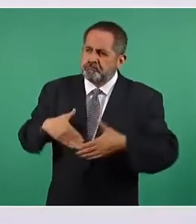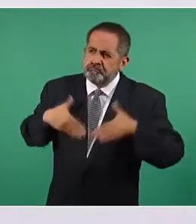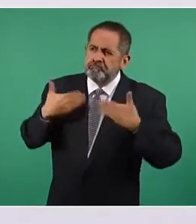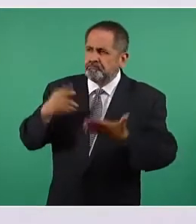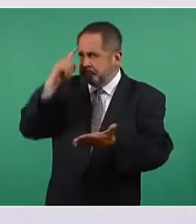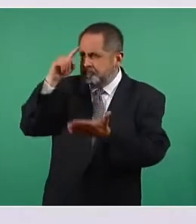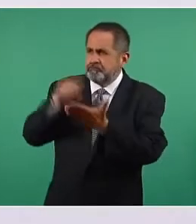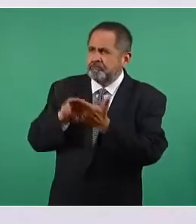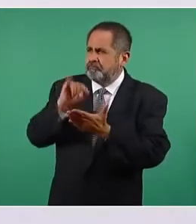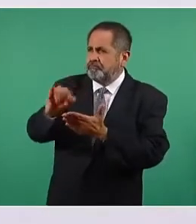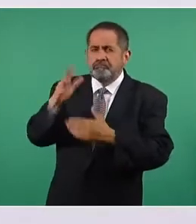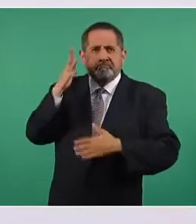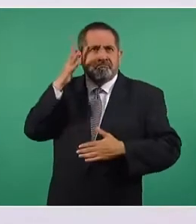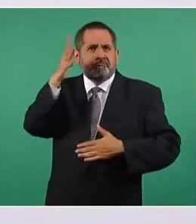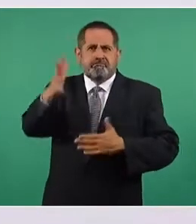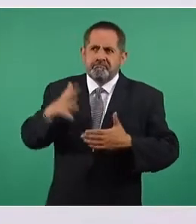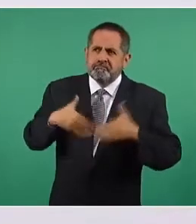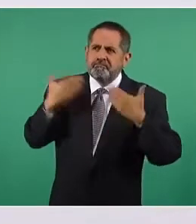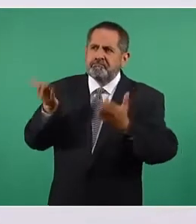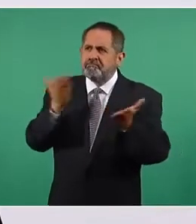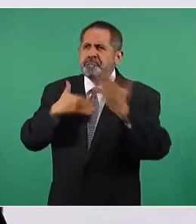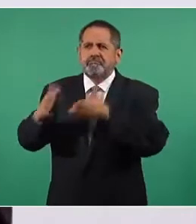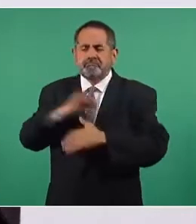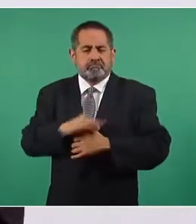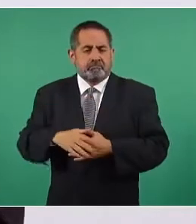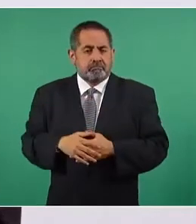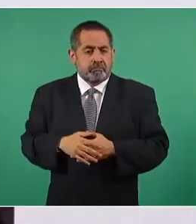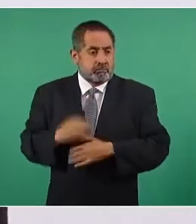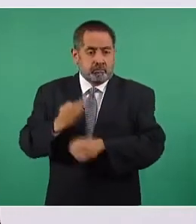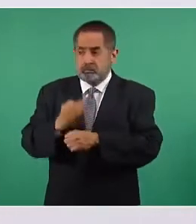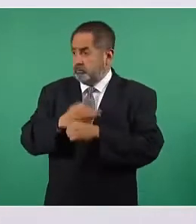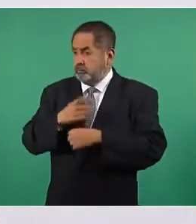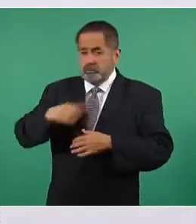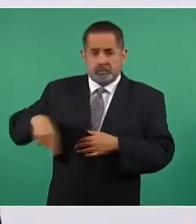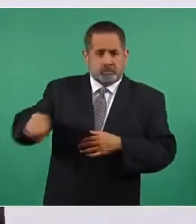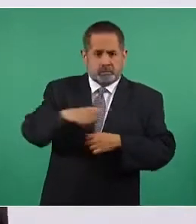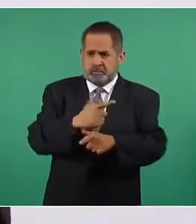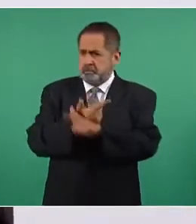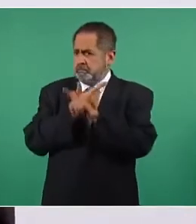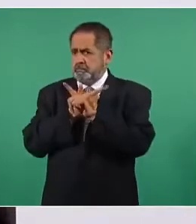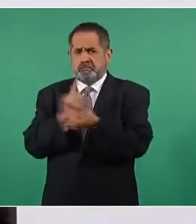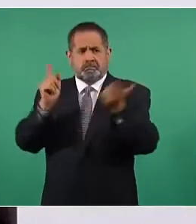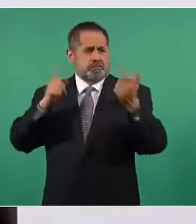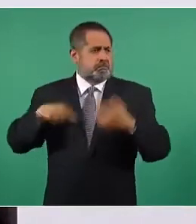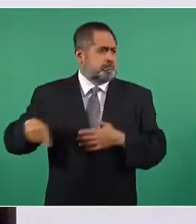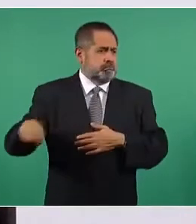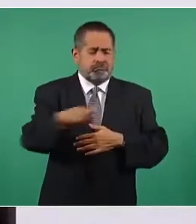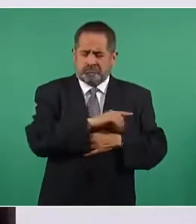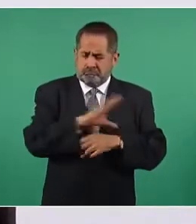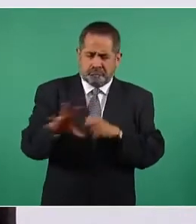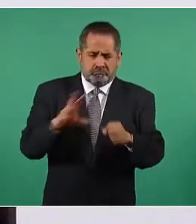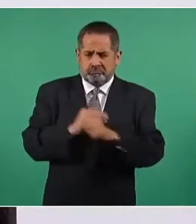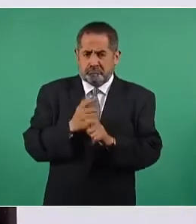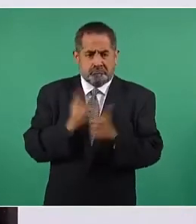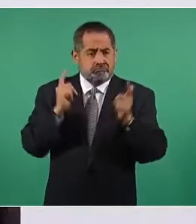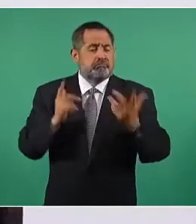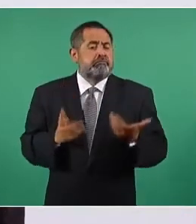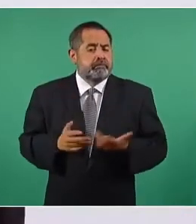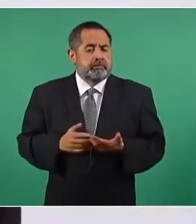mejor porvenir, existen libertades plenas y poco a poco vamos